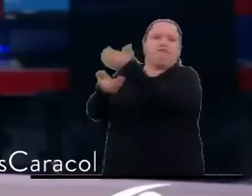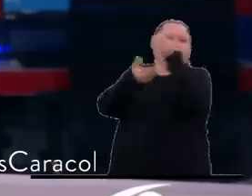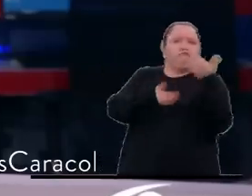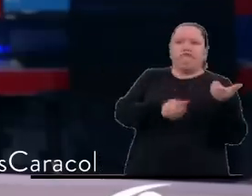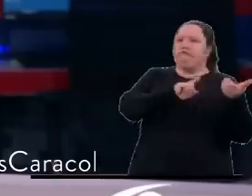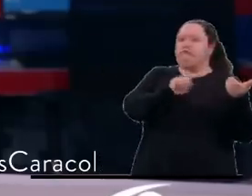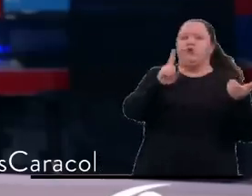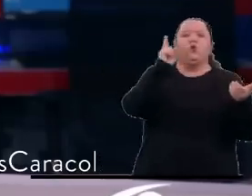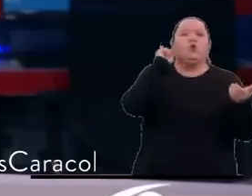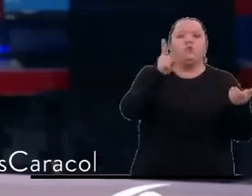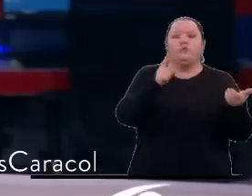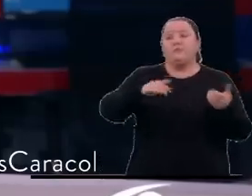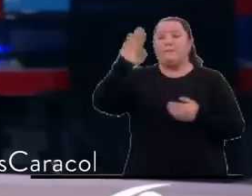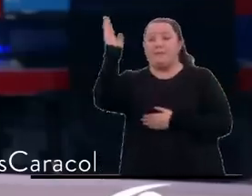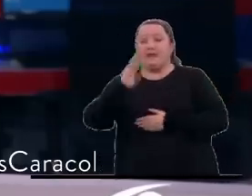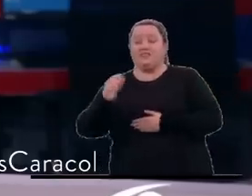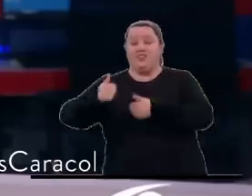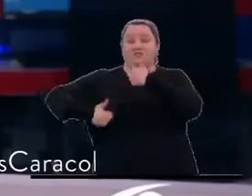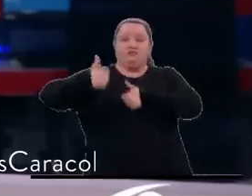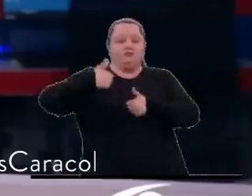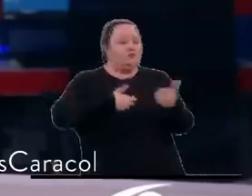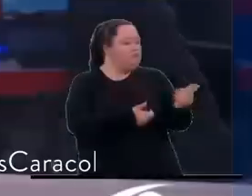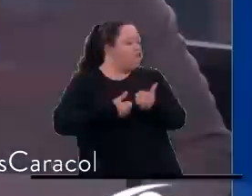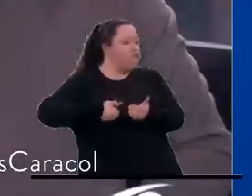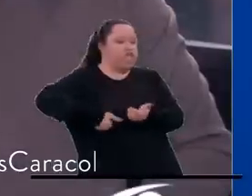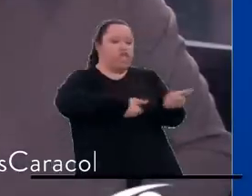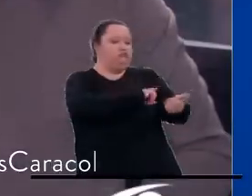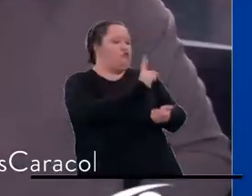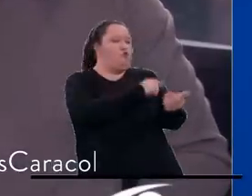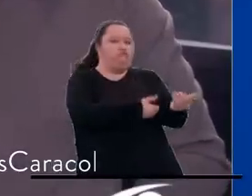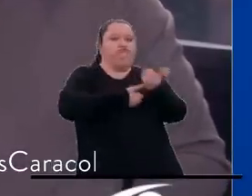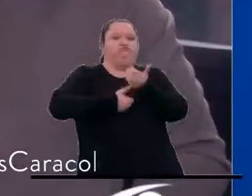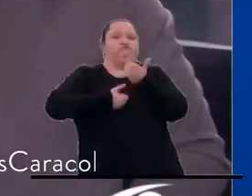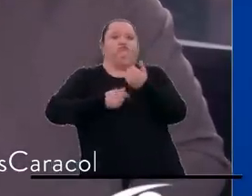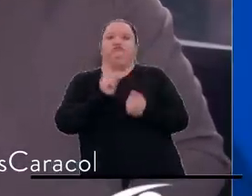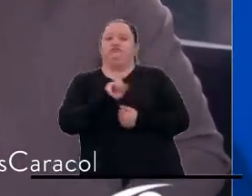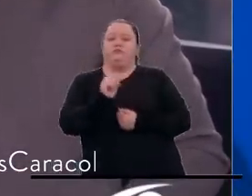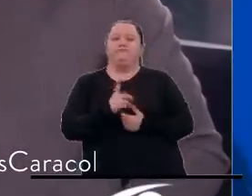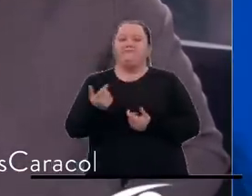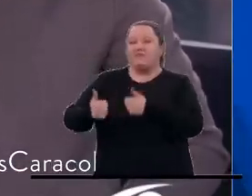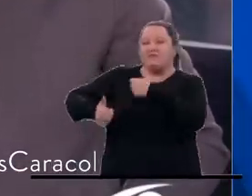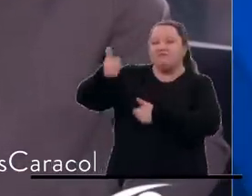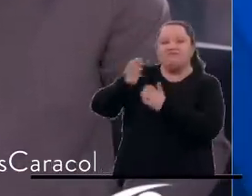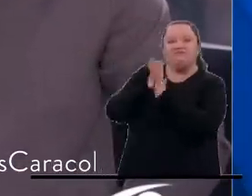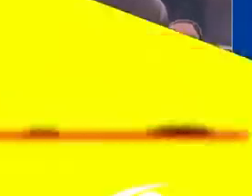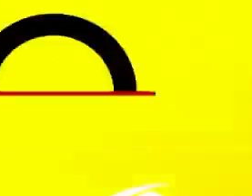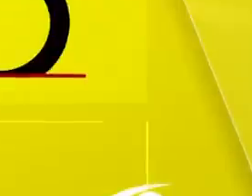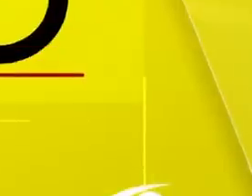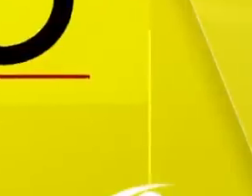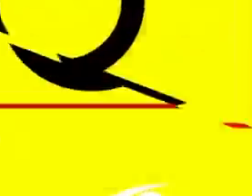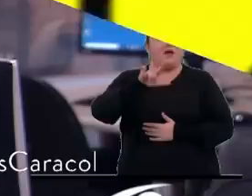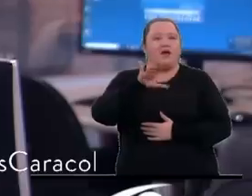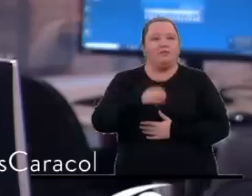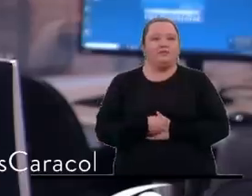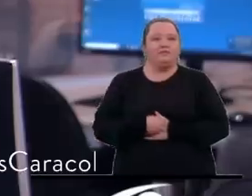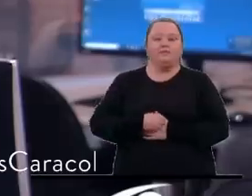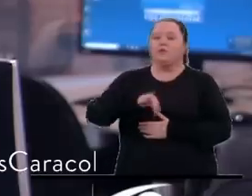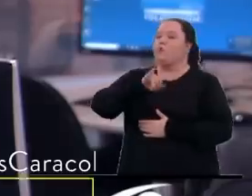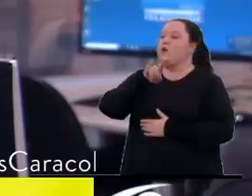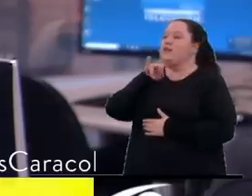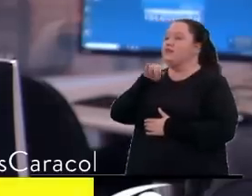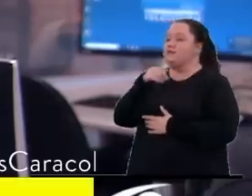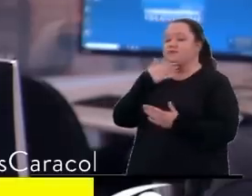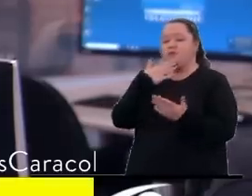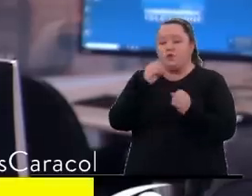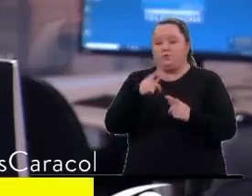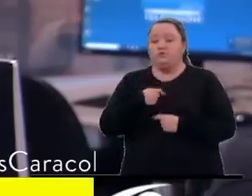brasileras no la dejan salir del país. Vamos con Pablo Arango. ¿Y qué han dicho las autoridades, Pablo? Juanita, ¿qué tal? Muy buenas tardes. El